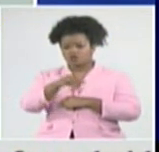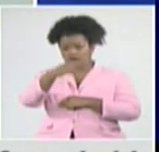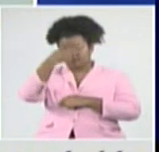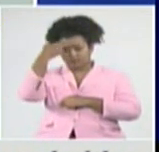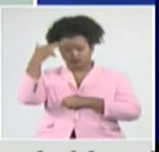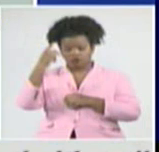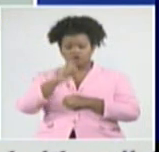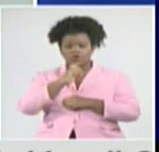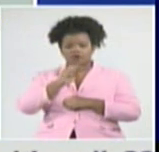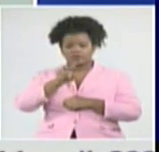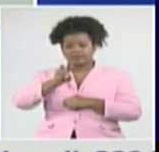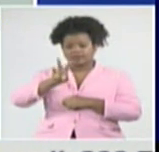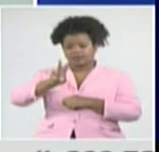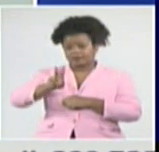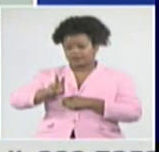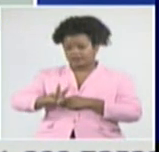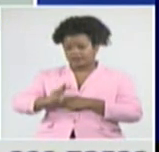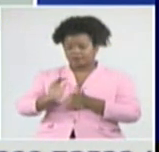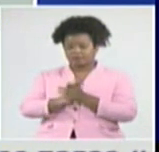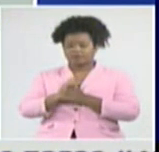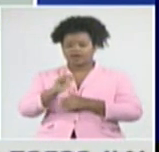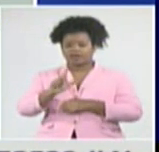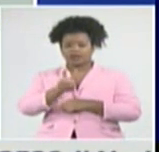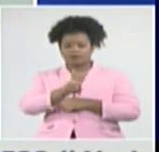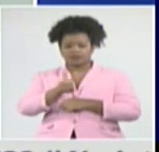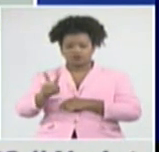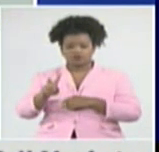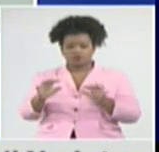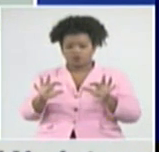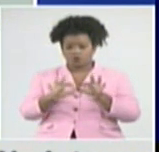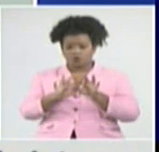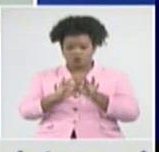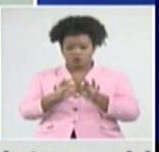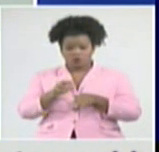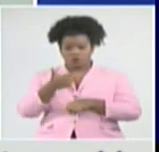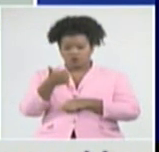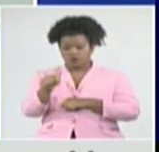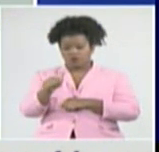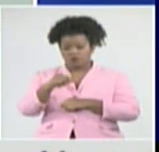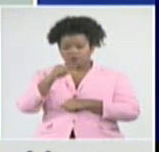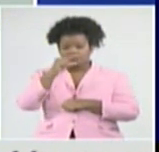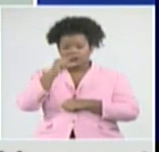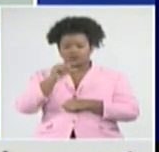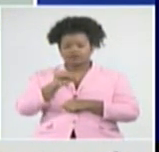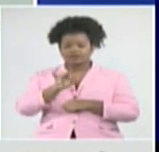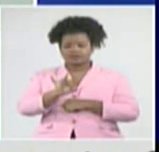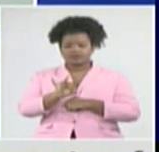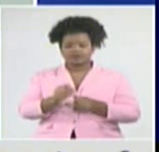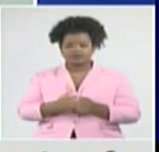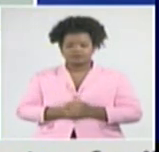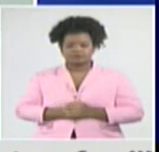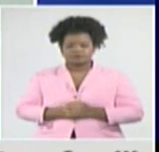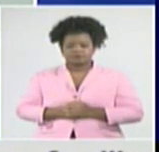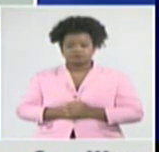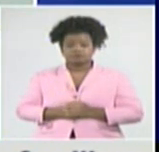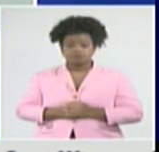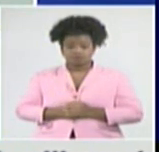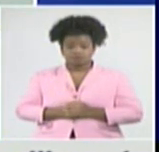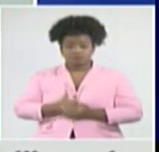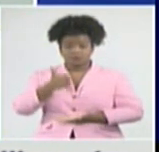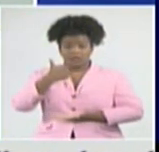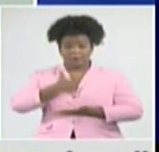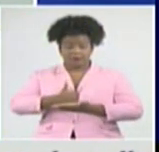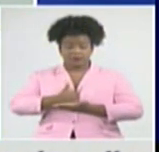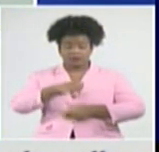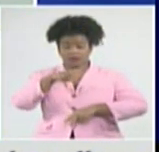positivos, Mariel 22, Guanajay 10, y Bauta 7. Avanzamos, la capital de todos los cubanos,